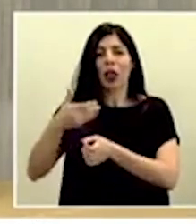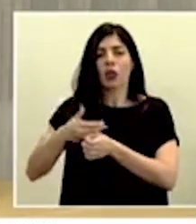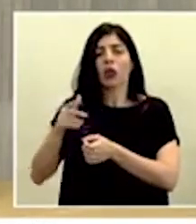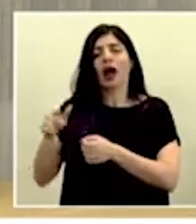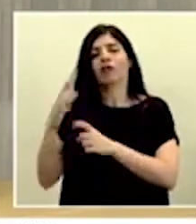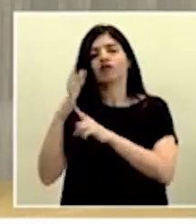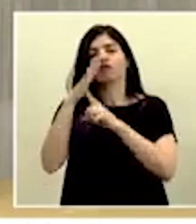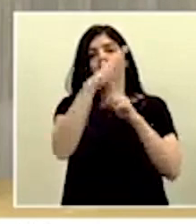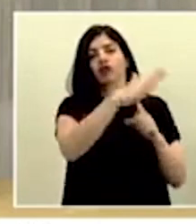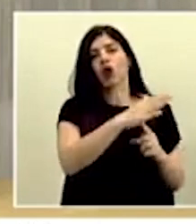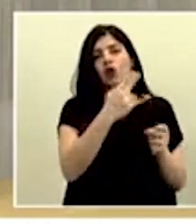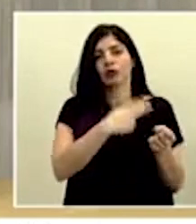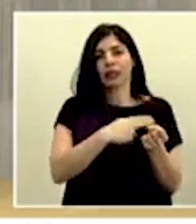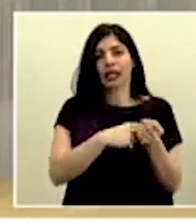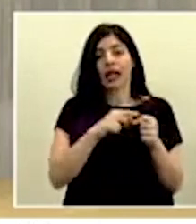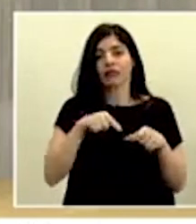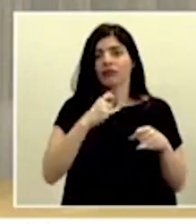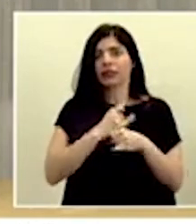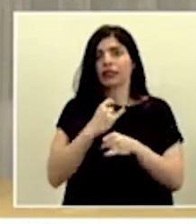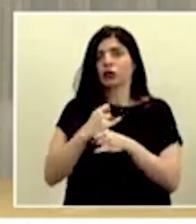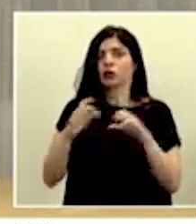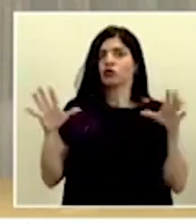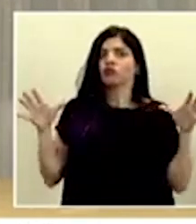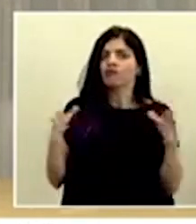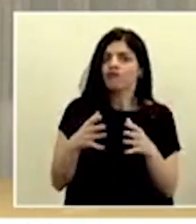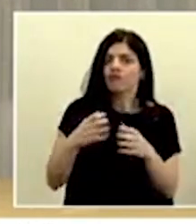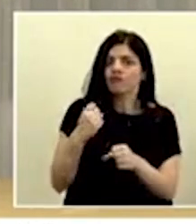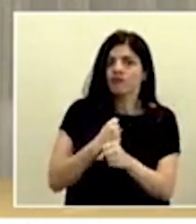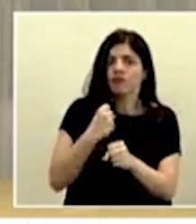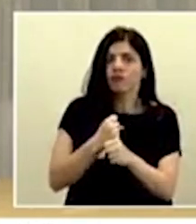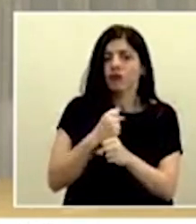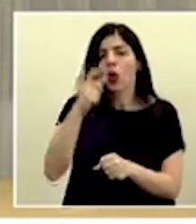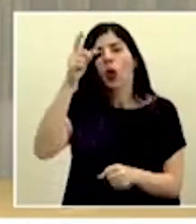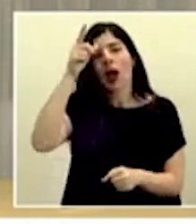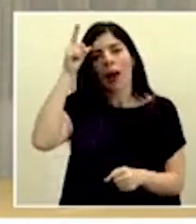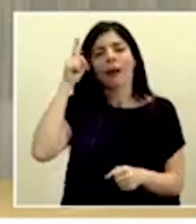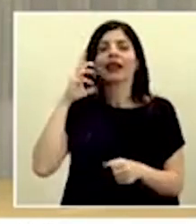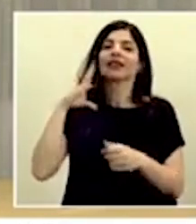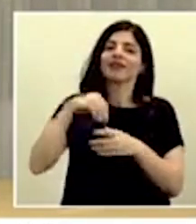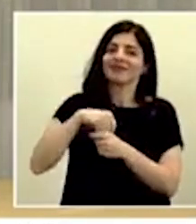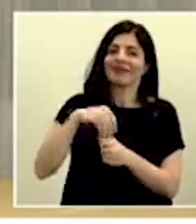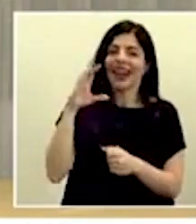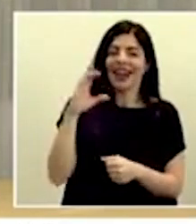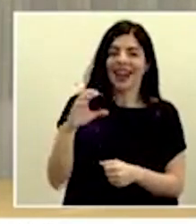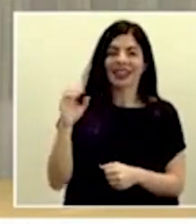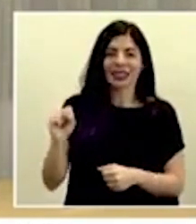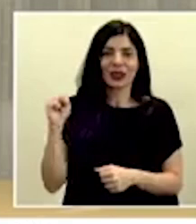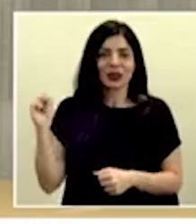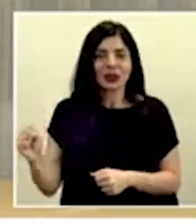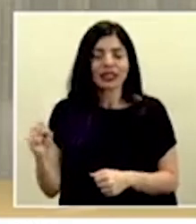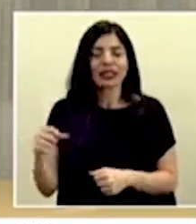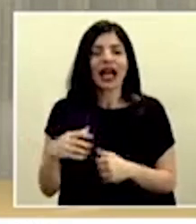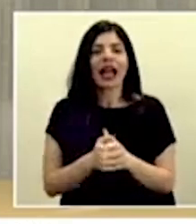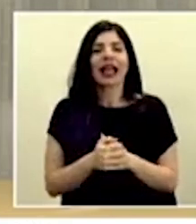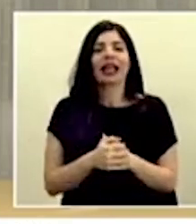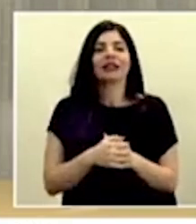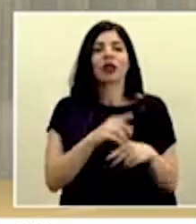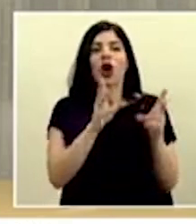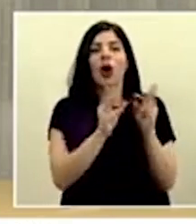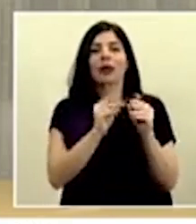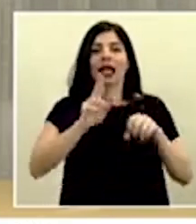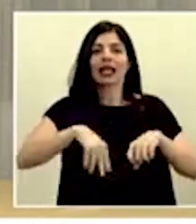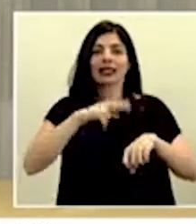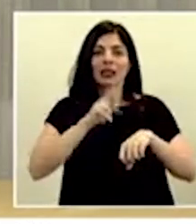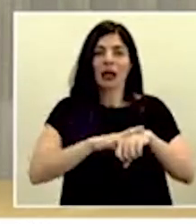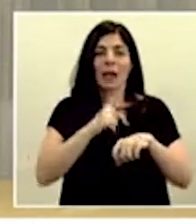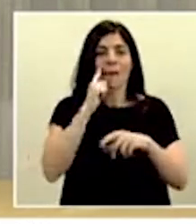una acción interinstitucional en la cual participó obviamente la Caja Costarricense de Seguro Social, la Comisión